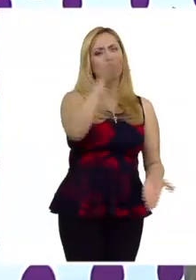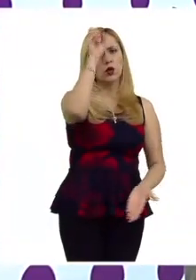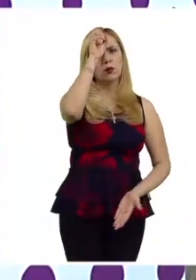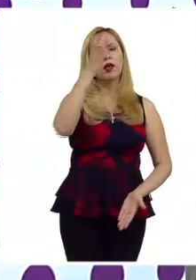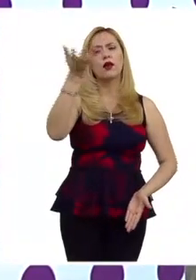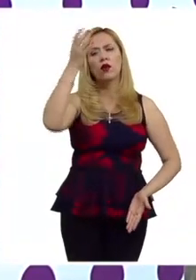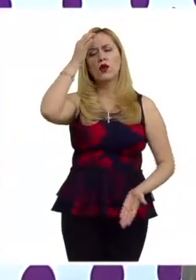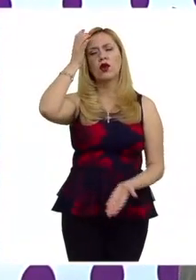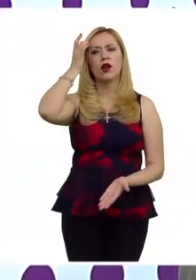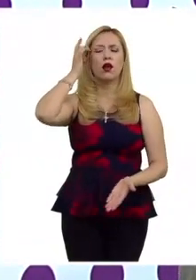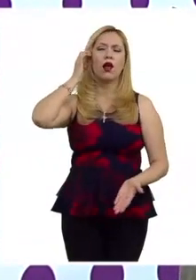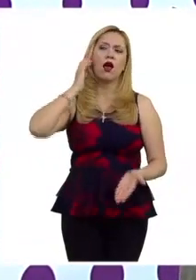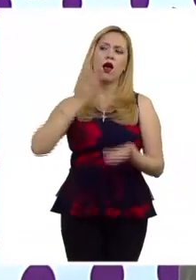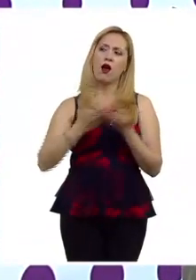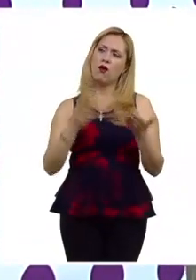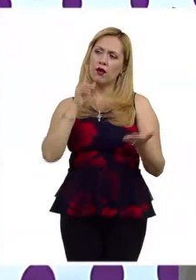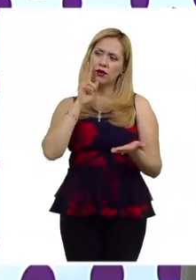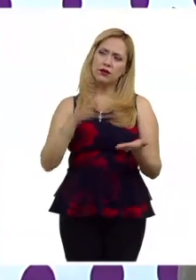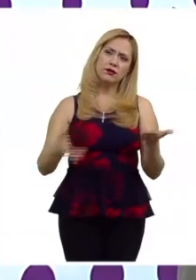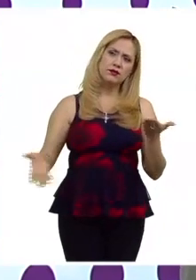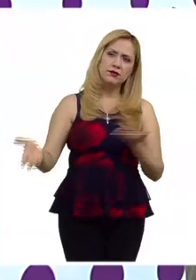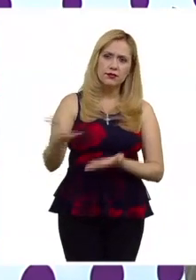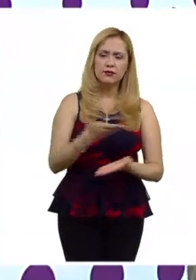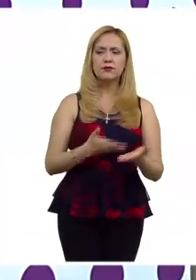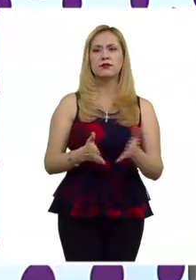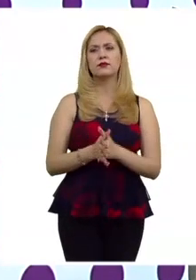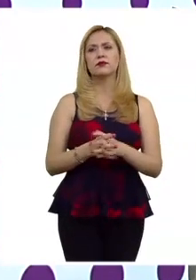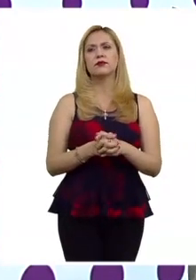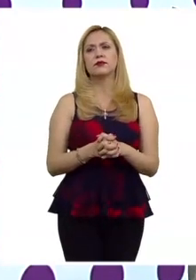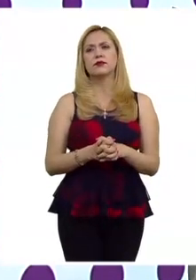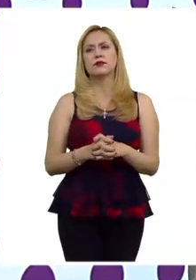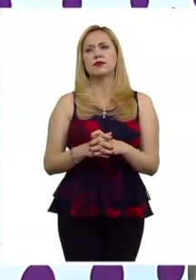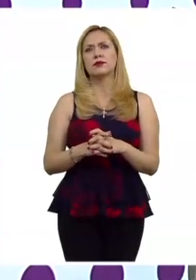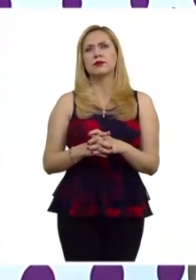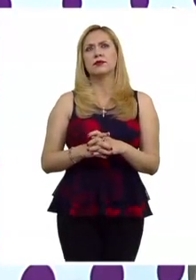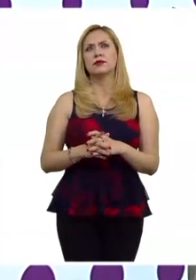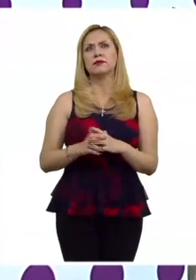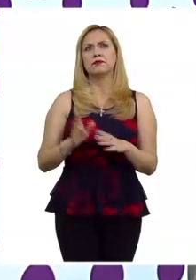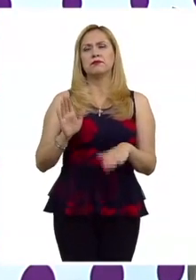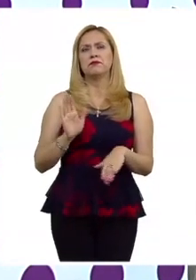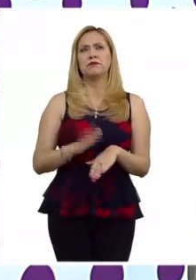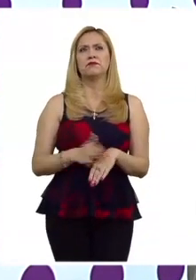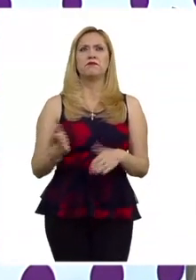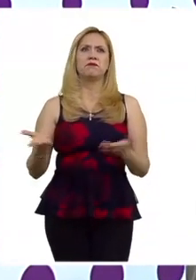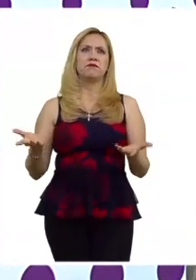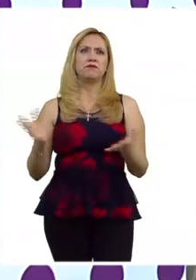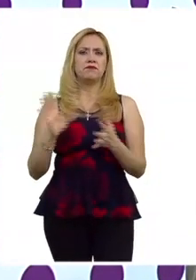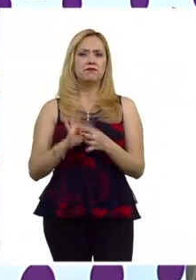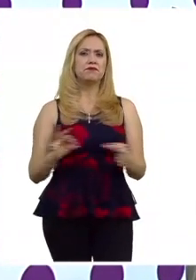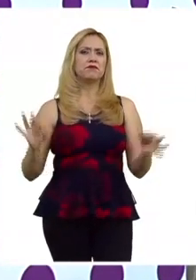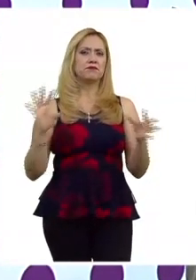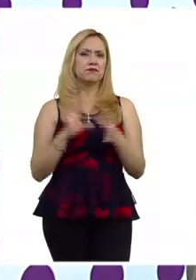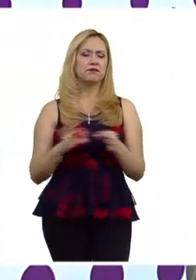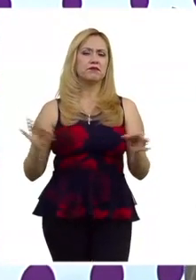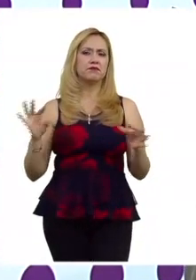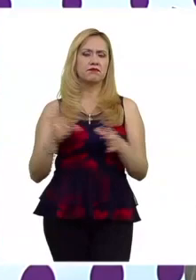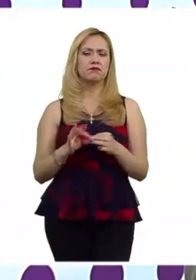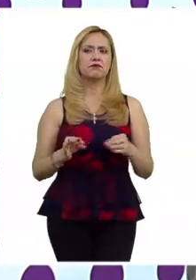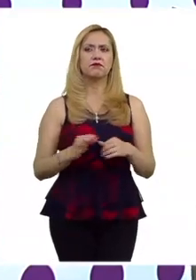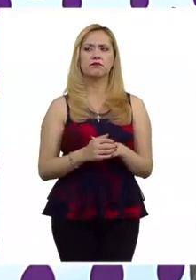aproximación? digo ya tenemos un primer panorama general pero podemos poner a discusión ¿no? el tema